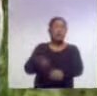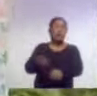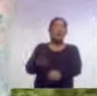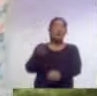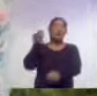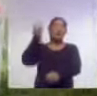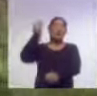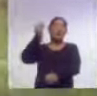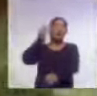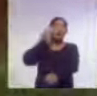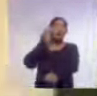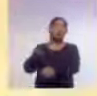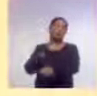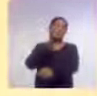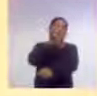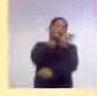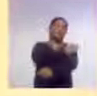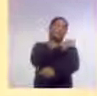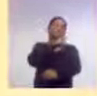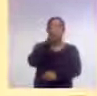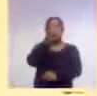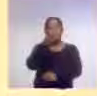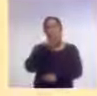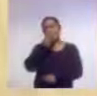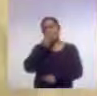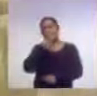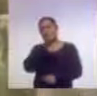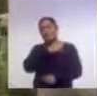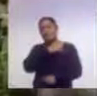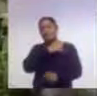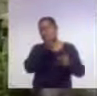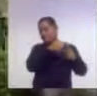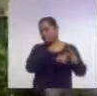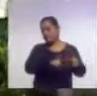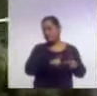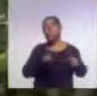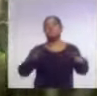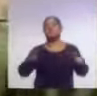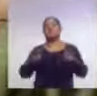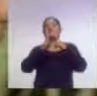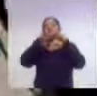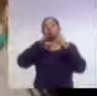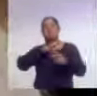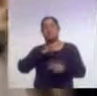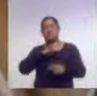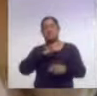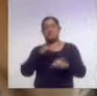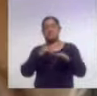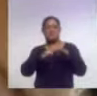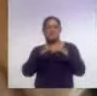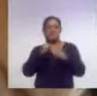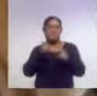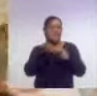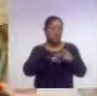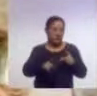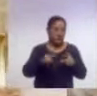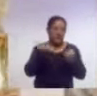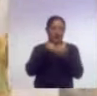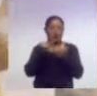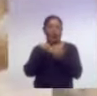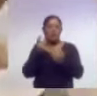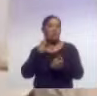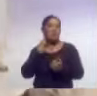está precisamente en la Biblia. Tiene sus orígenes religiosos y políticos. Y es en la Biblia, todos hemos